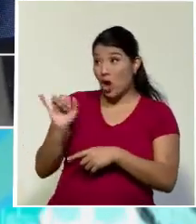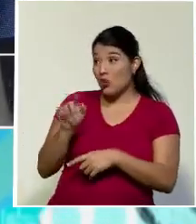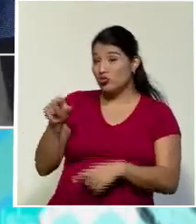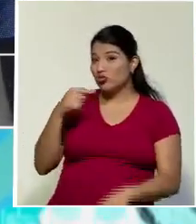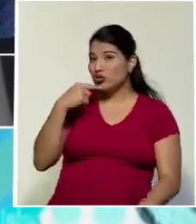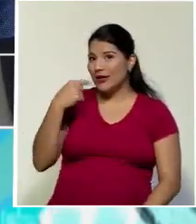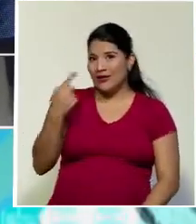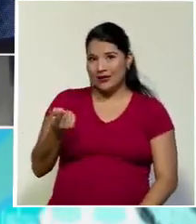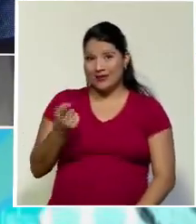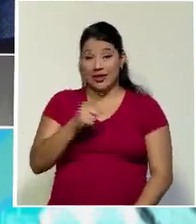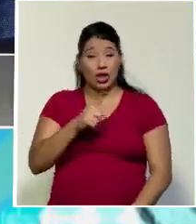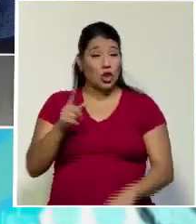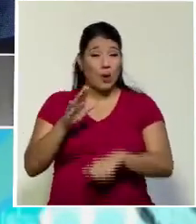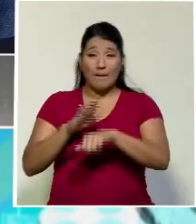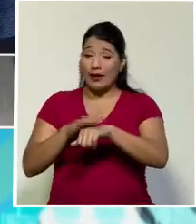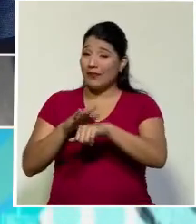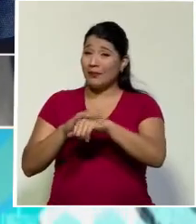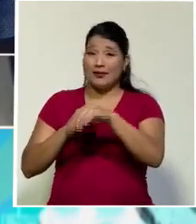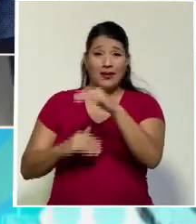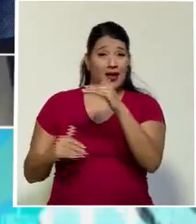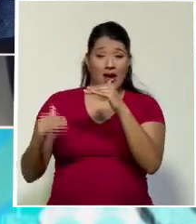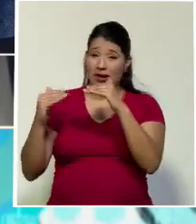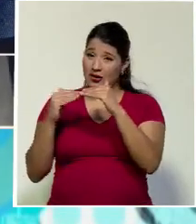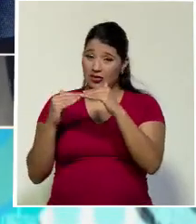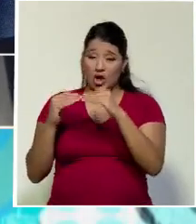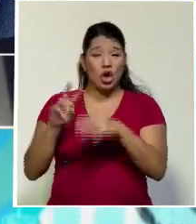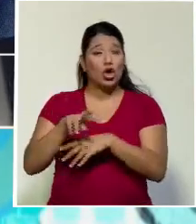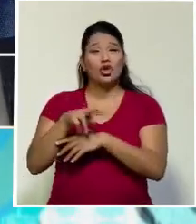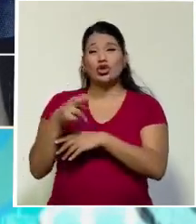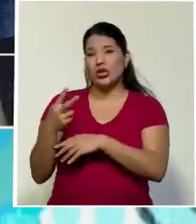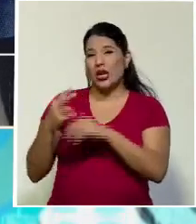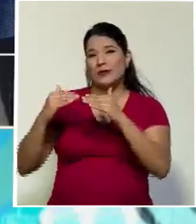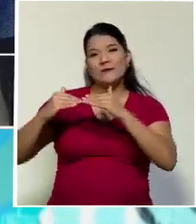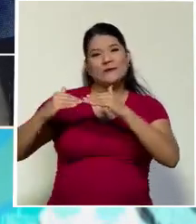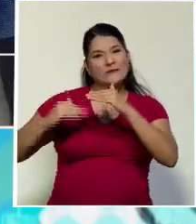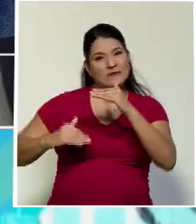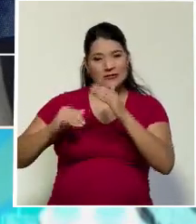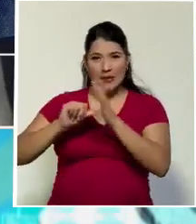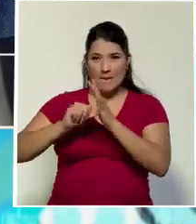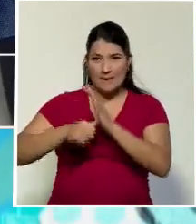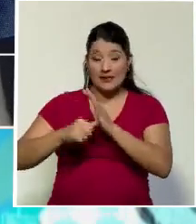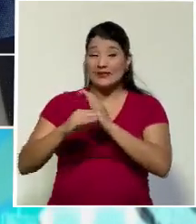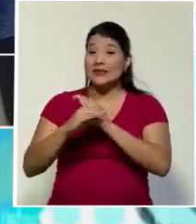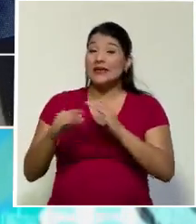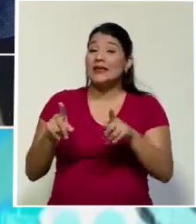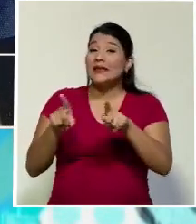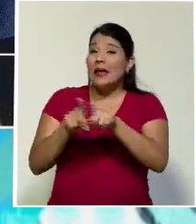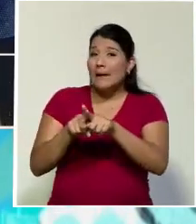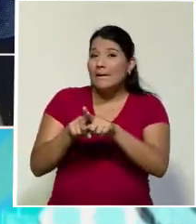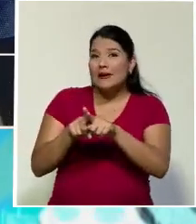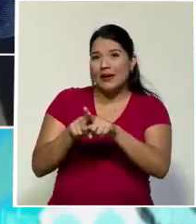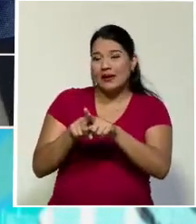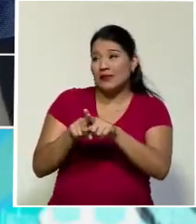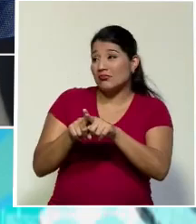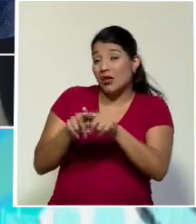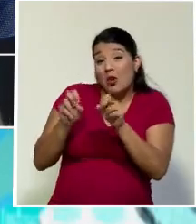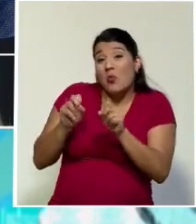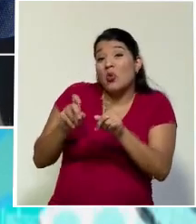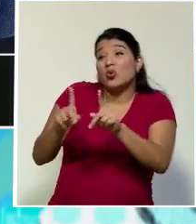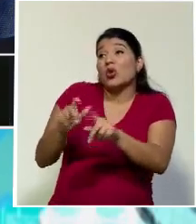aportar a la equidad. Lejos de aportar, va a aportar a la inequidad. Y por otro lado, los portillos seguirán